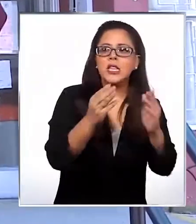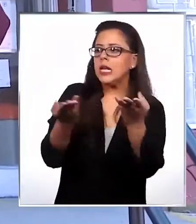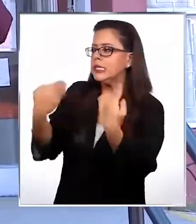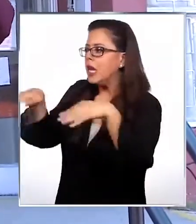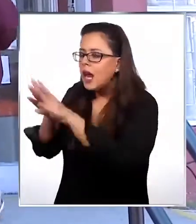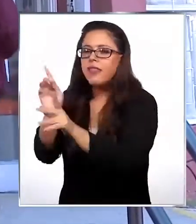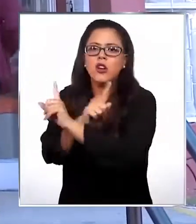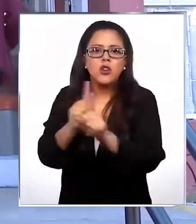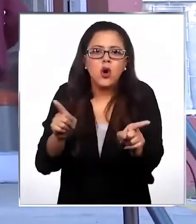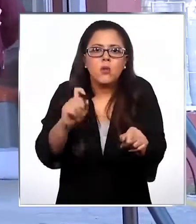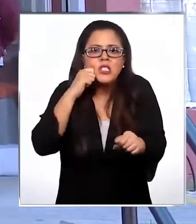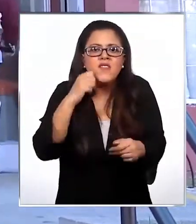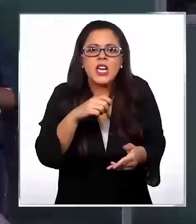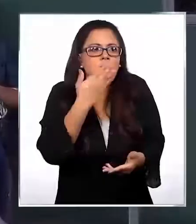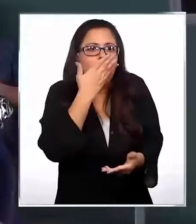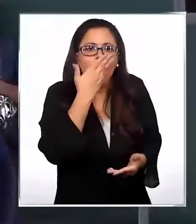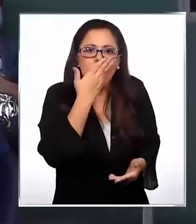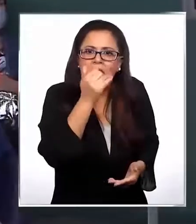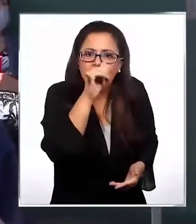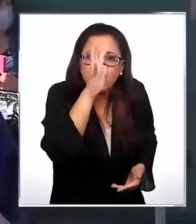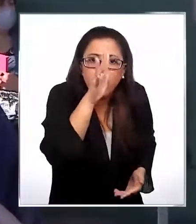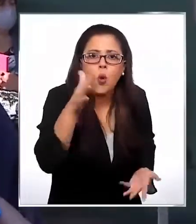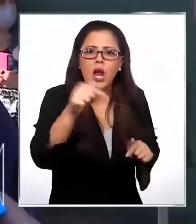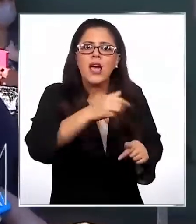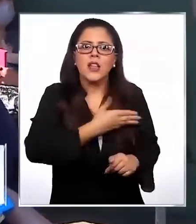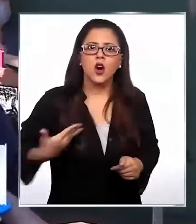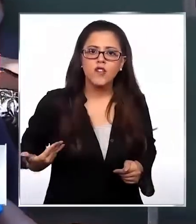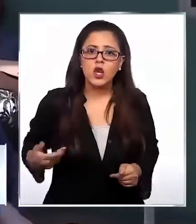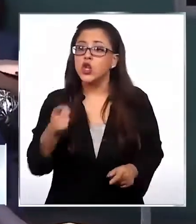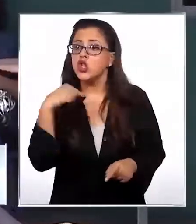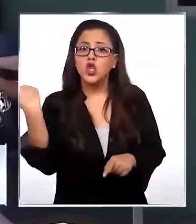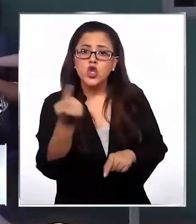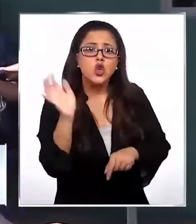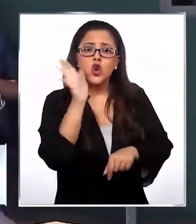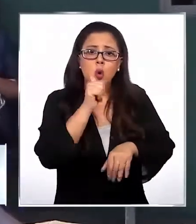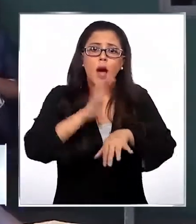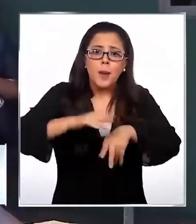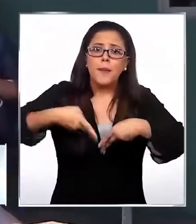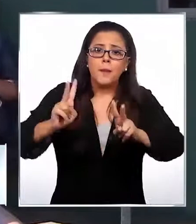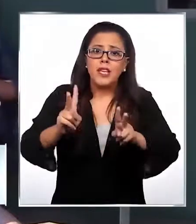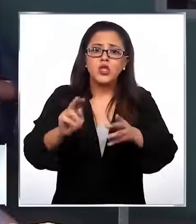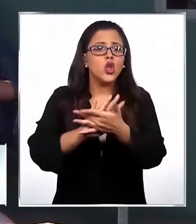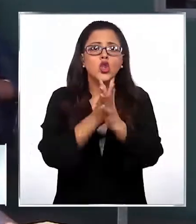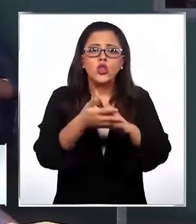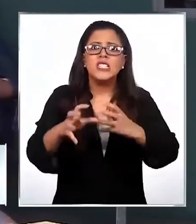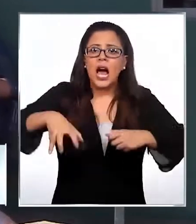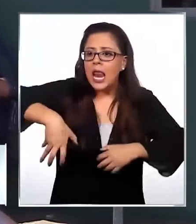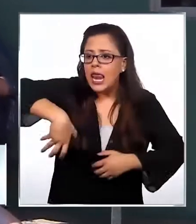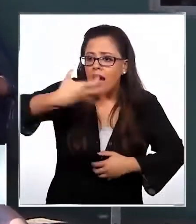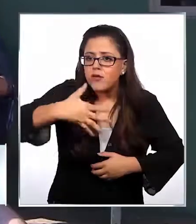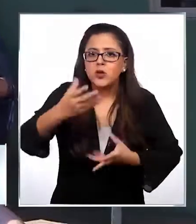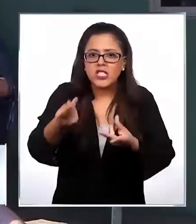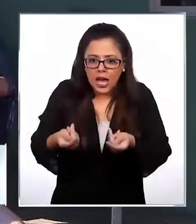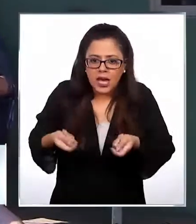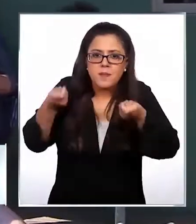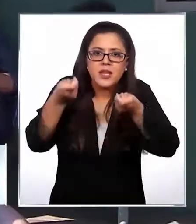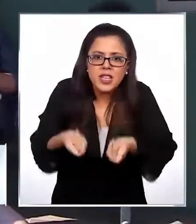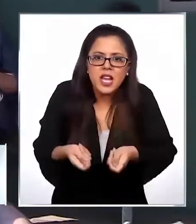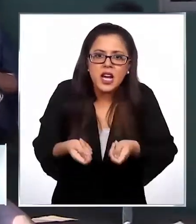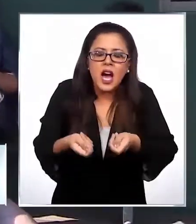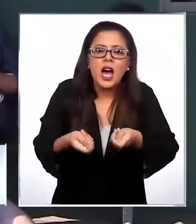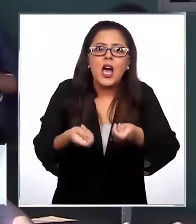Porque es un chiste. Es un chiste el gobierno. Nosotros si no sacamos este permiso, la fruta a lo poco que tenemos invertido, como